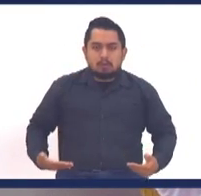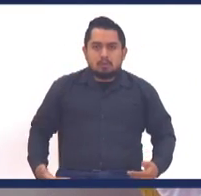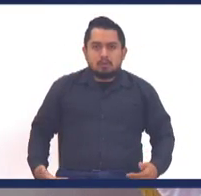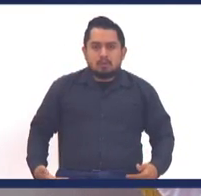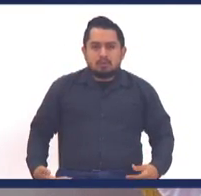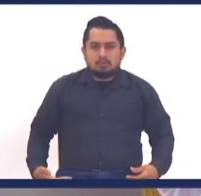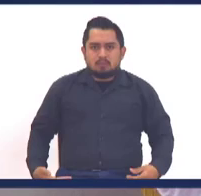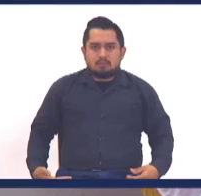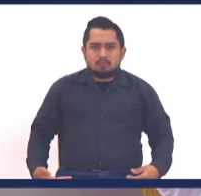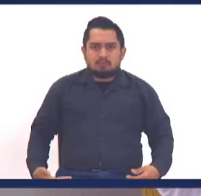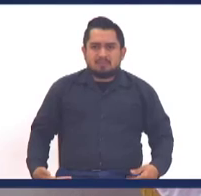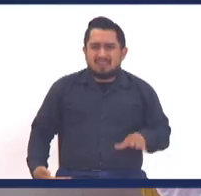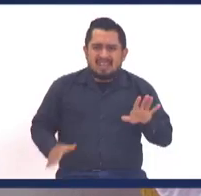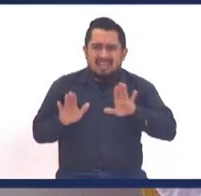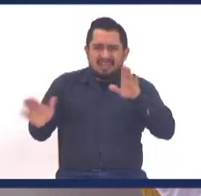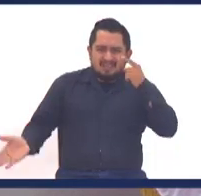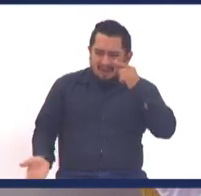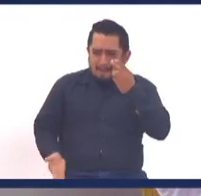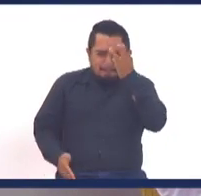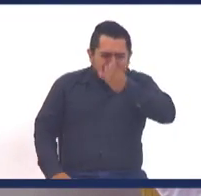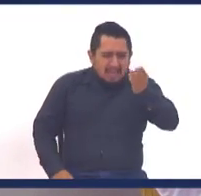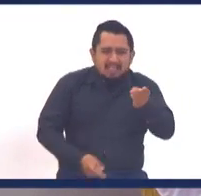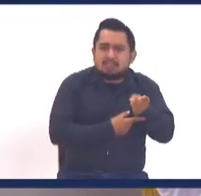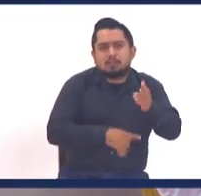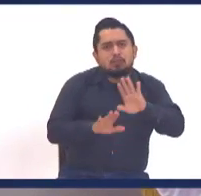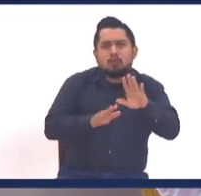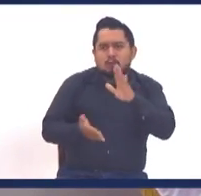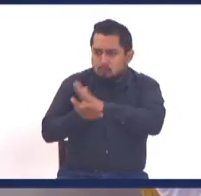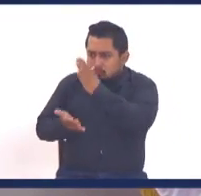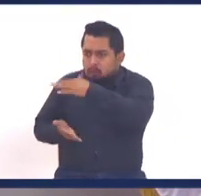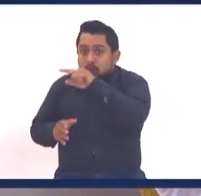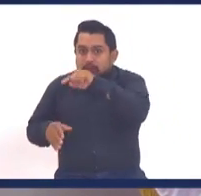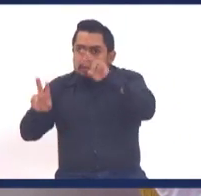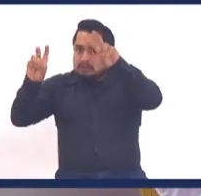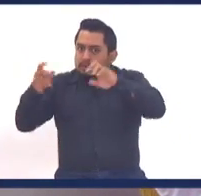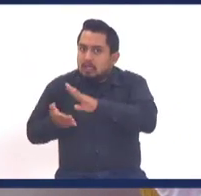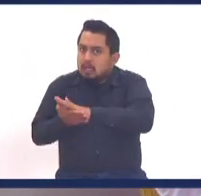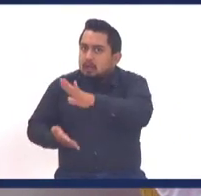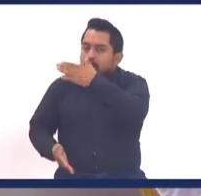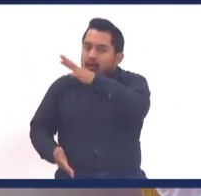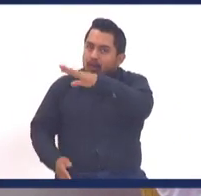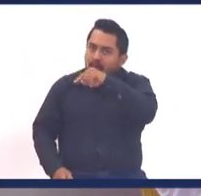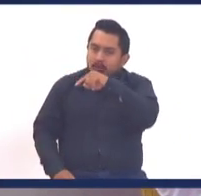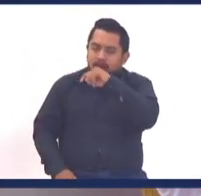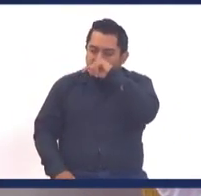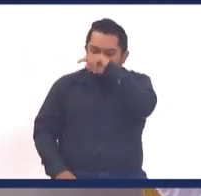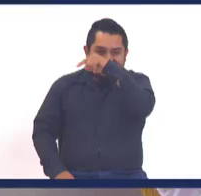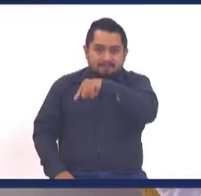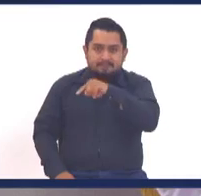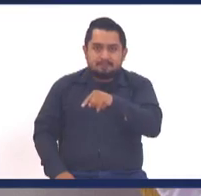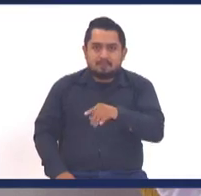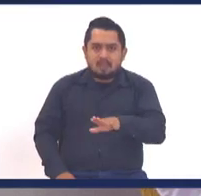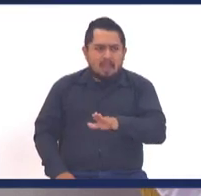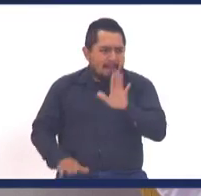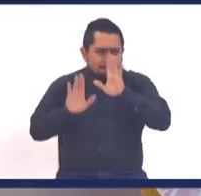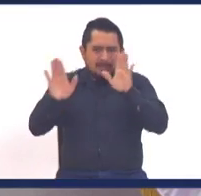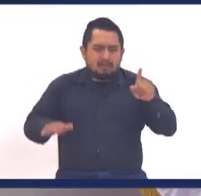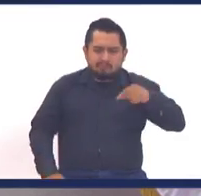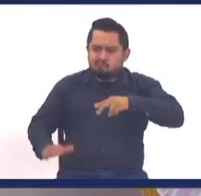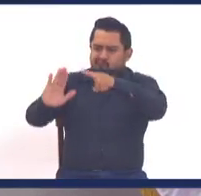La gente siempre está viendo a Jesús en cosas materiales. No, no, no, véalo del lado espiritual. Hay gente que aceptó a Cristo en un funeral.